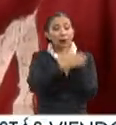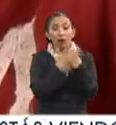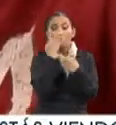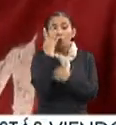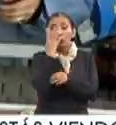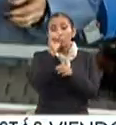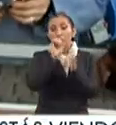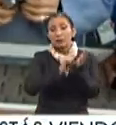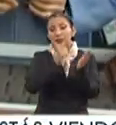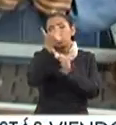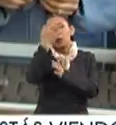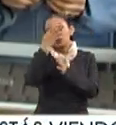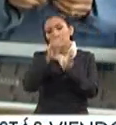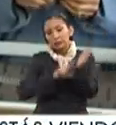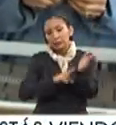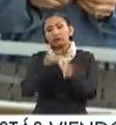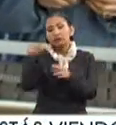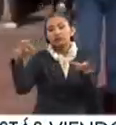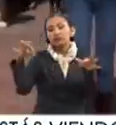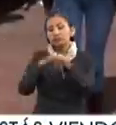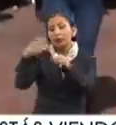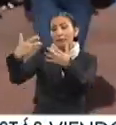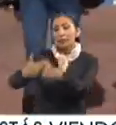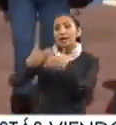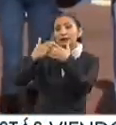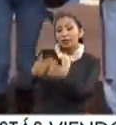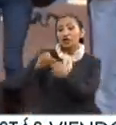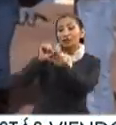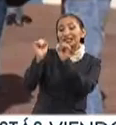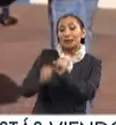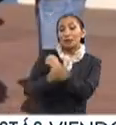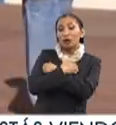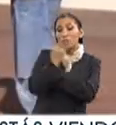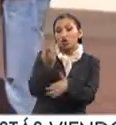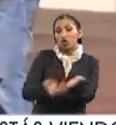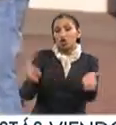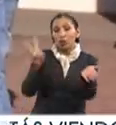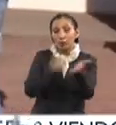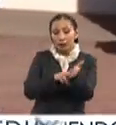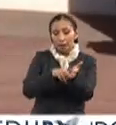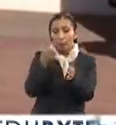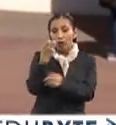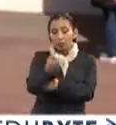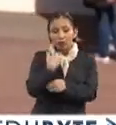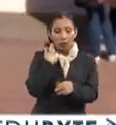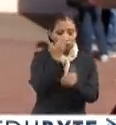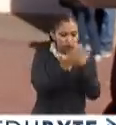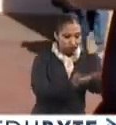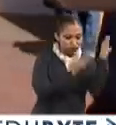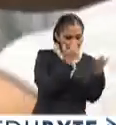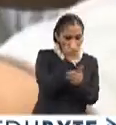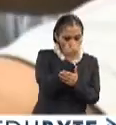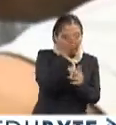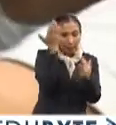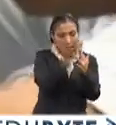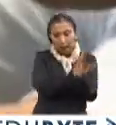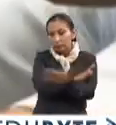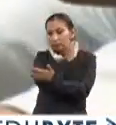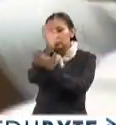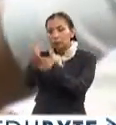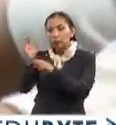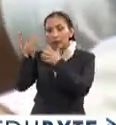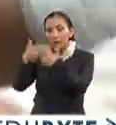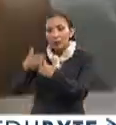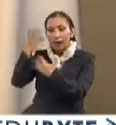cursan en cuatrimestres. Están vinculados con las empresas con el sistema de educación dual, por lo que parte del tiempo están en la escuela y la otra